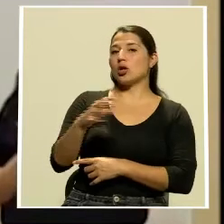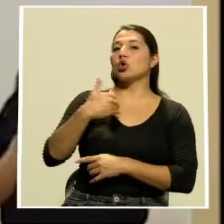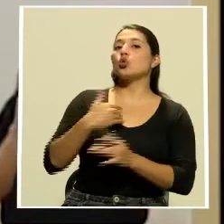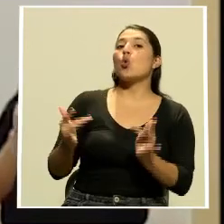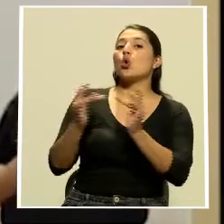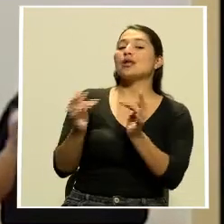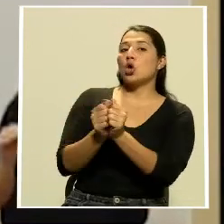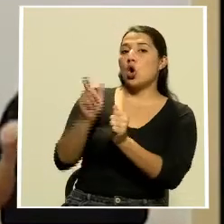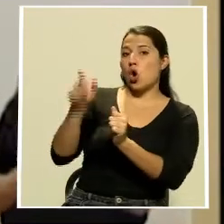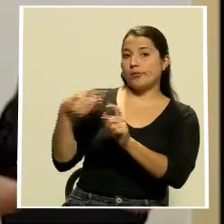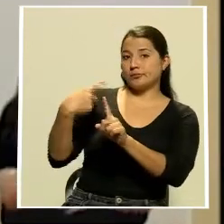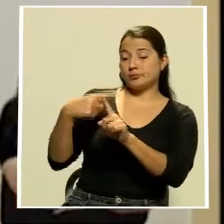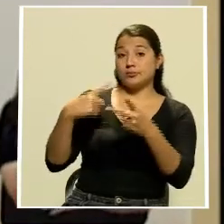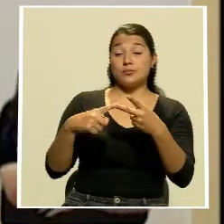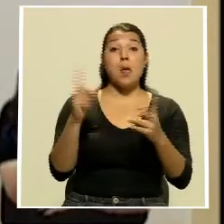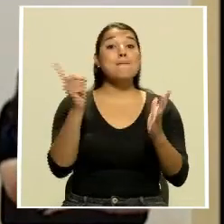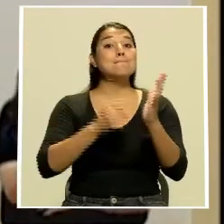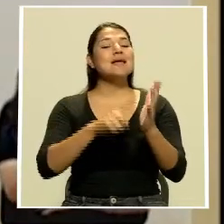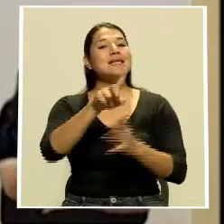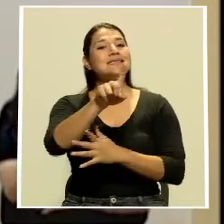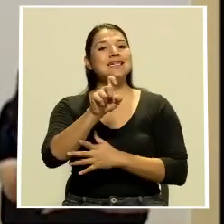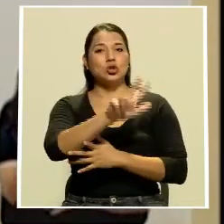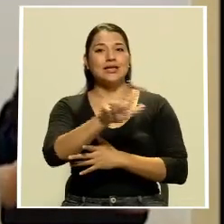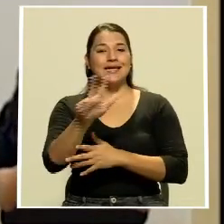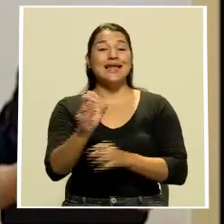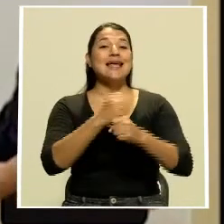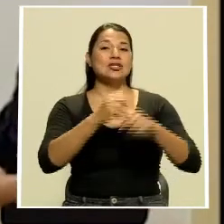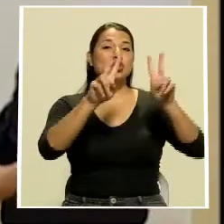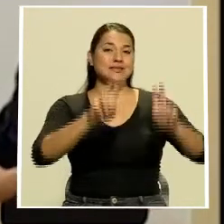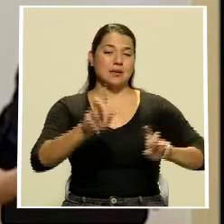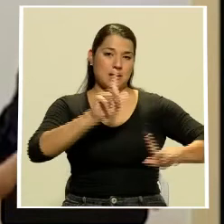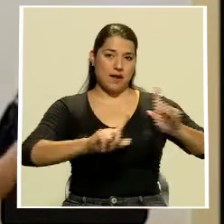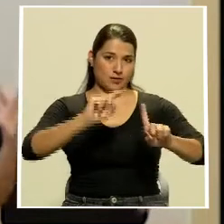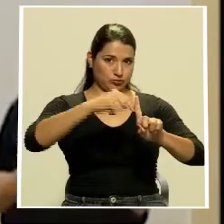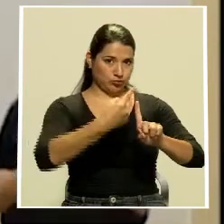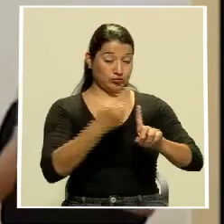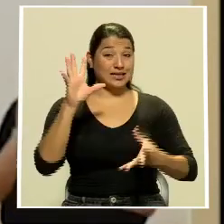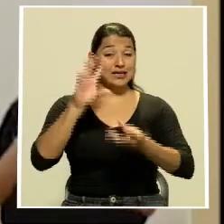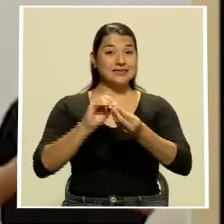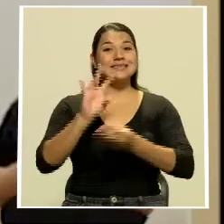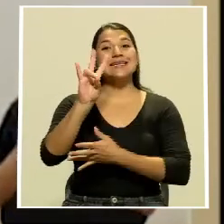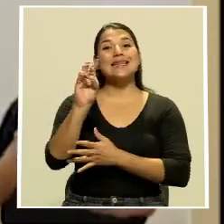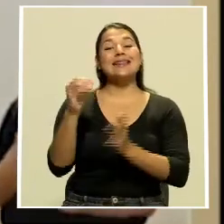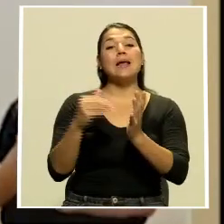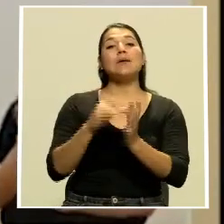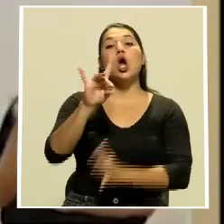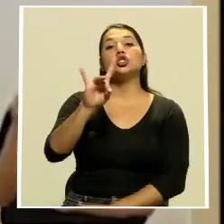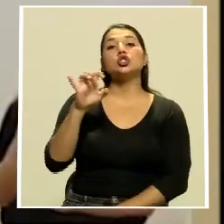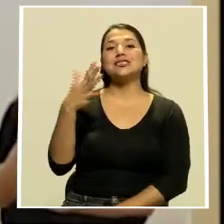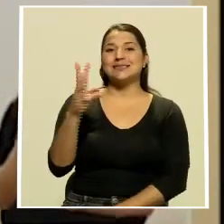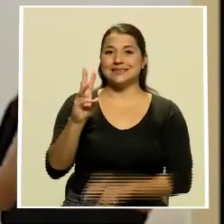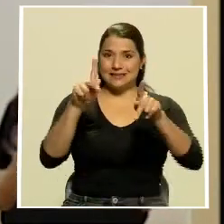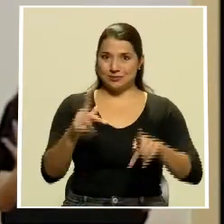epidemiológico y 1.133 por laboratorio, para un total de 70.816 casos